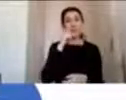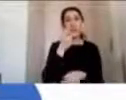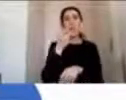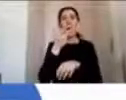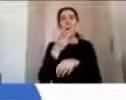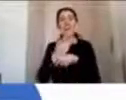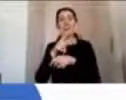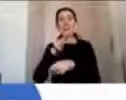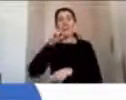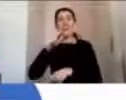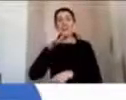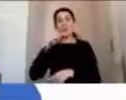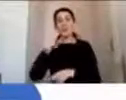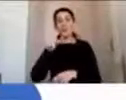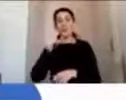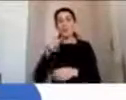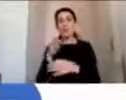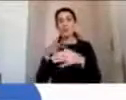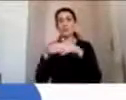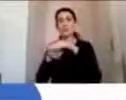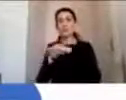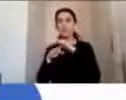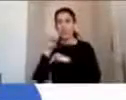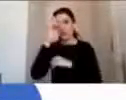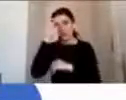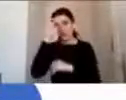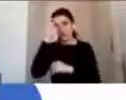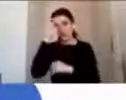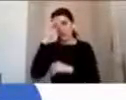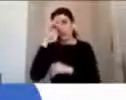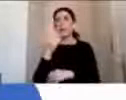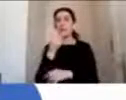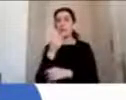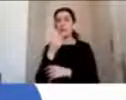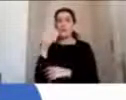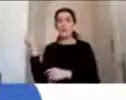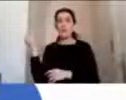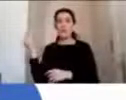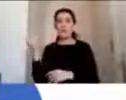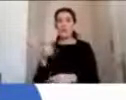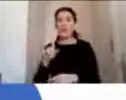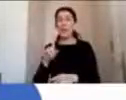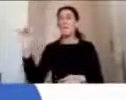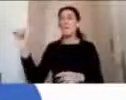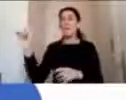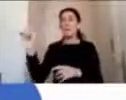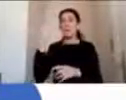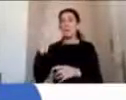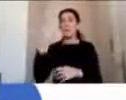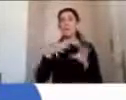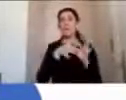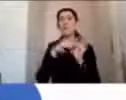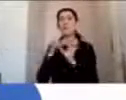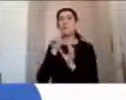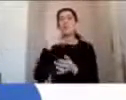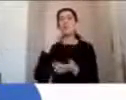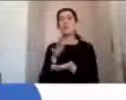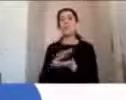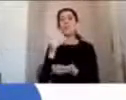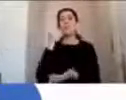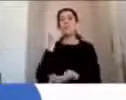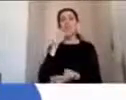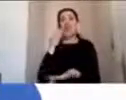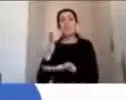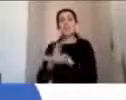consultas en urgencia. Es la primera causa de muerte en niños de 1 a 18 años. Es la primera causa de hospitalización en el área metropolitana de